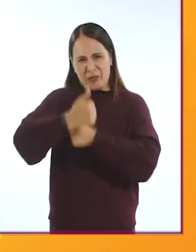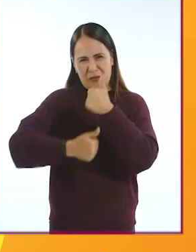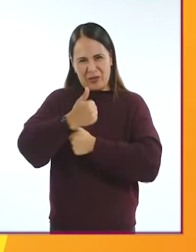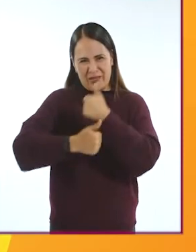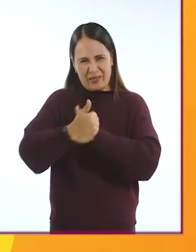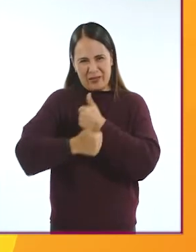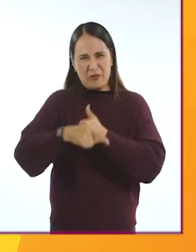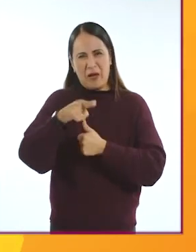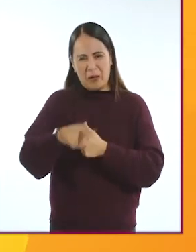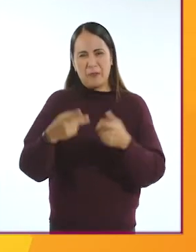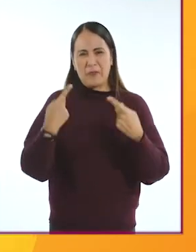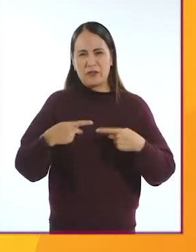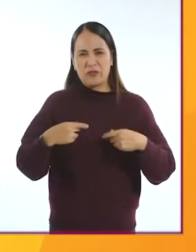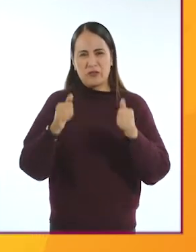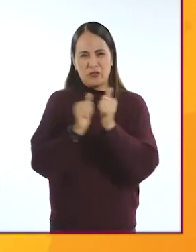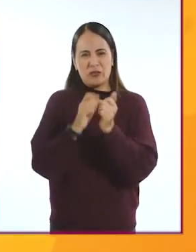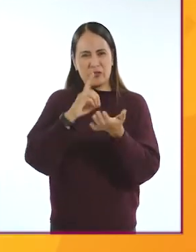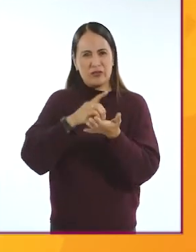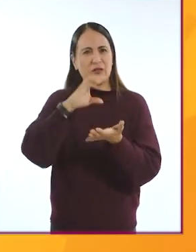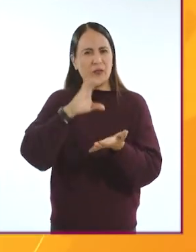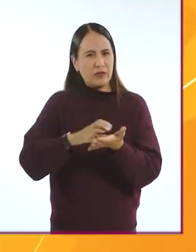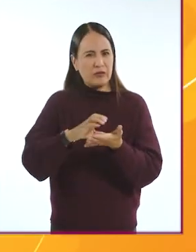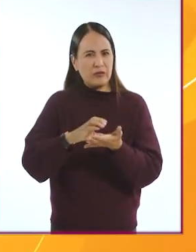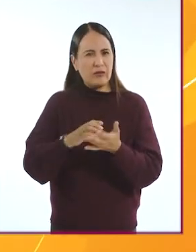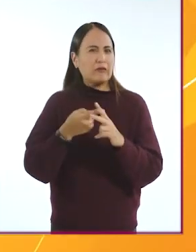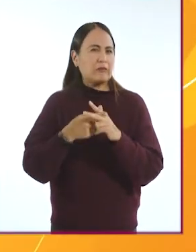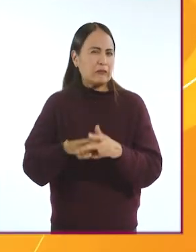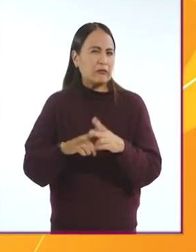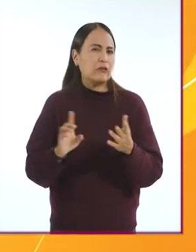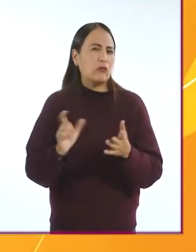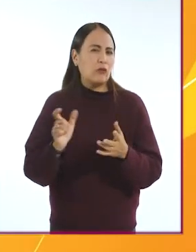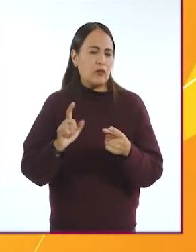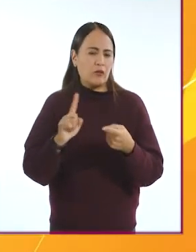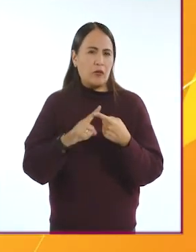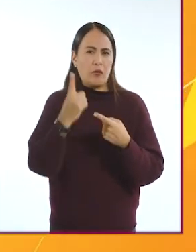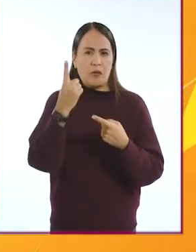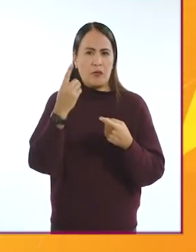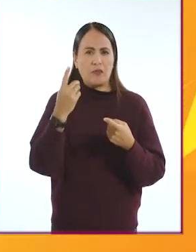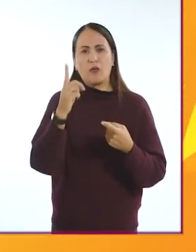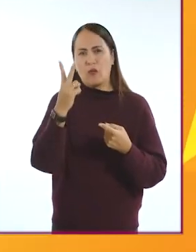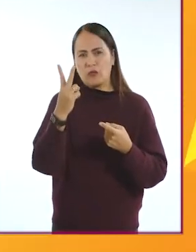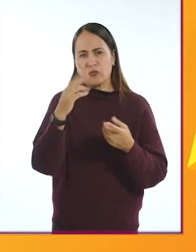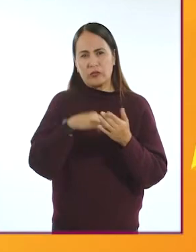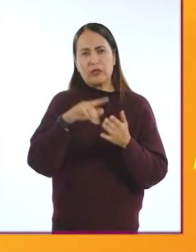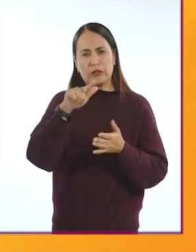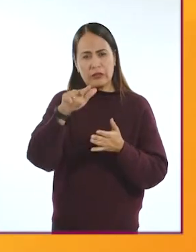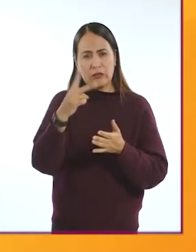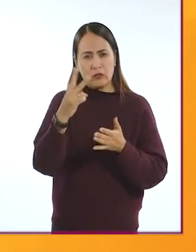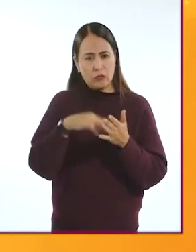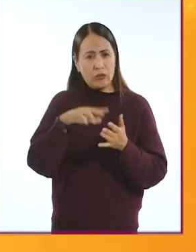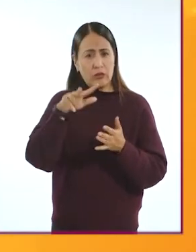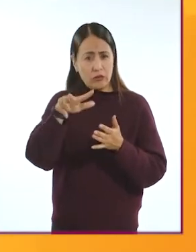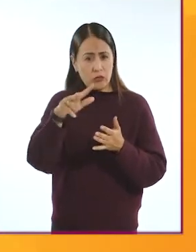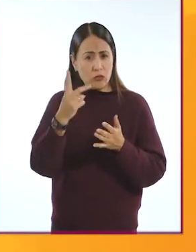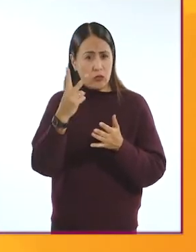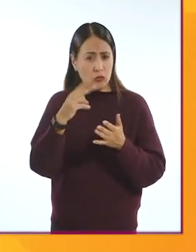videojuegos para personas con discapacidad en esports? ¿Fue en el año 2017, 2018 o en el 2019?